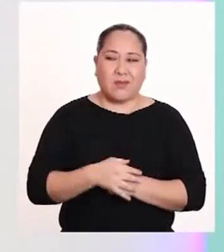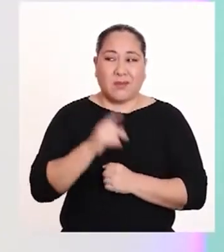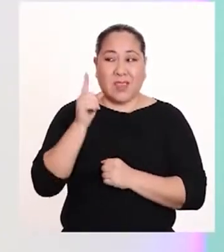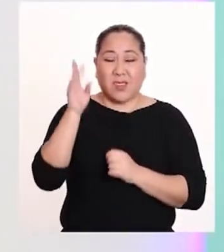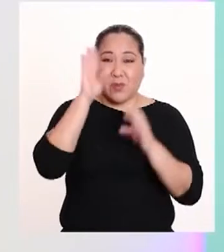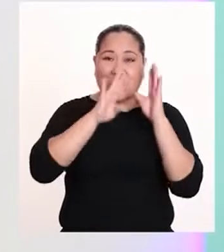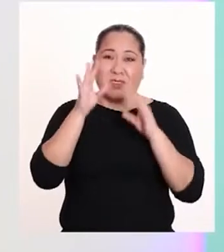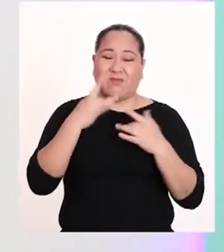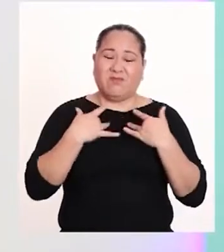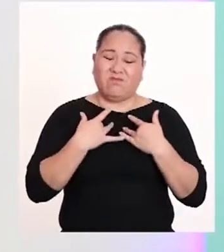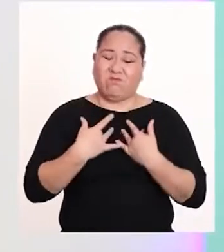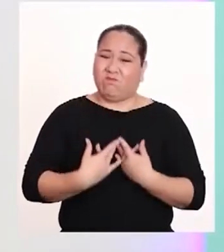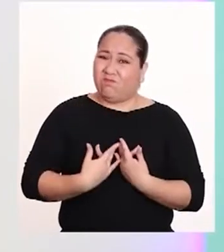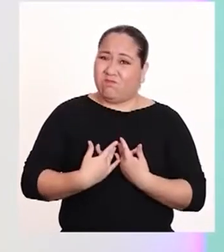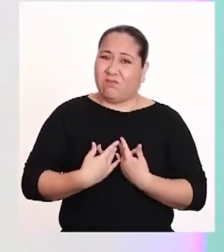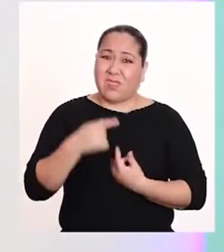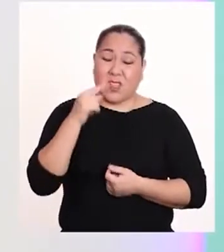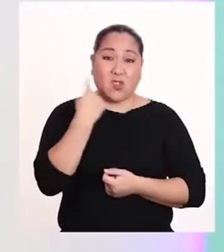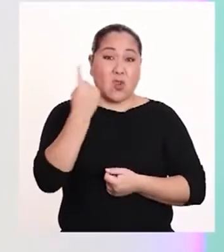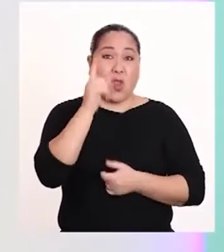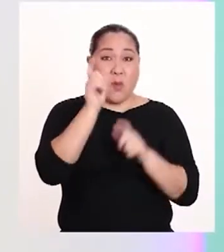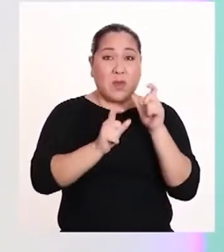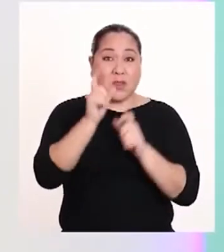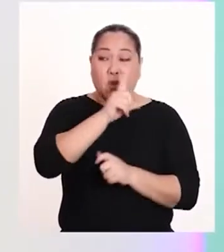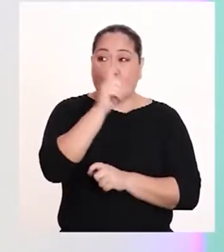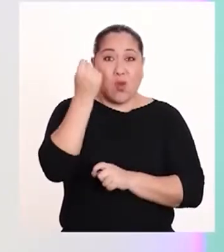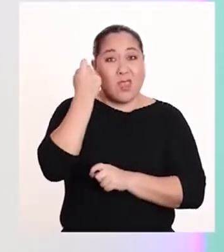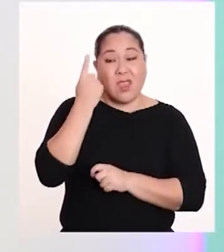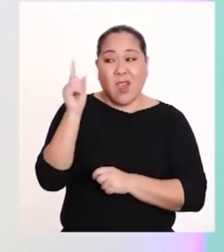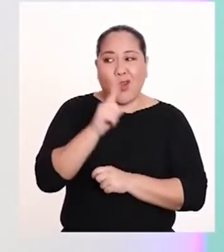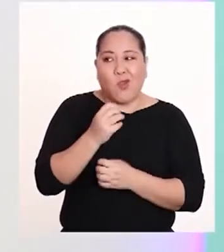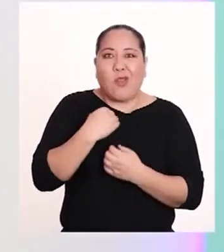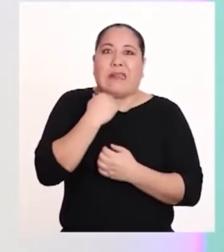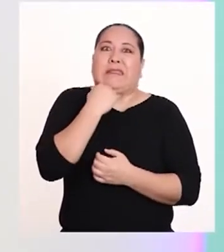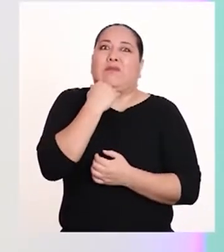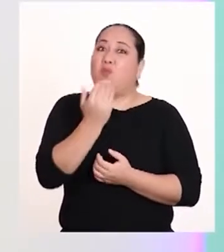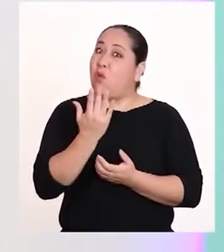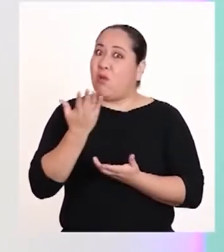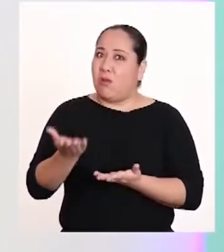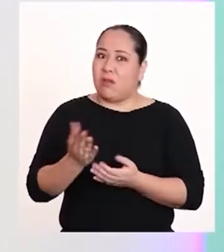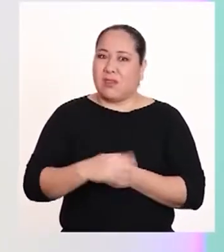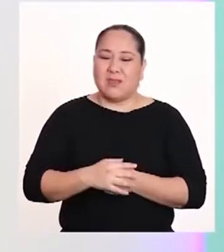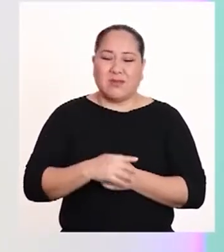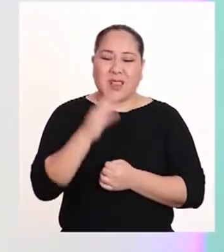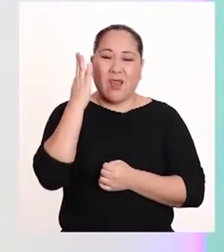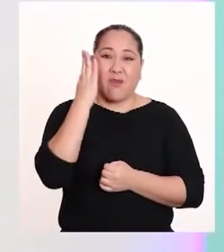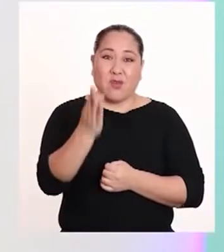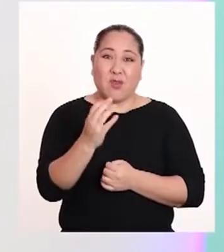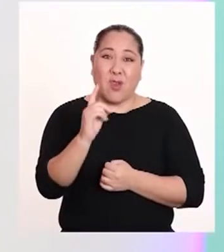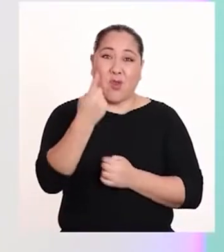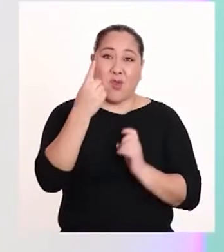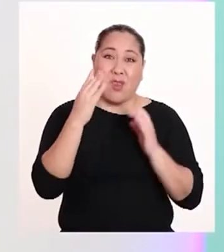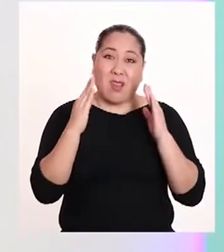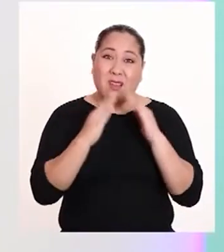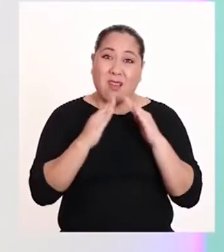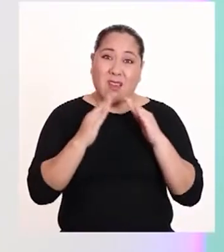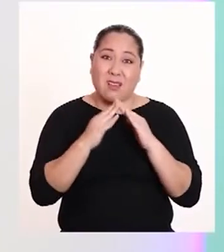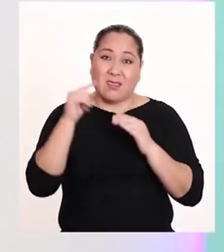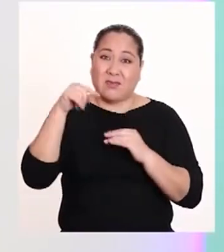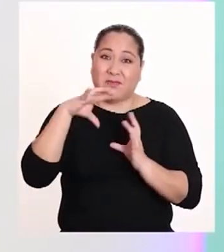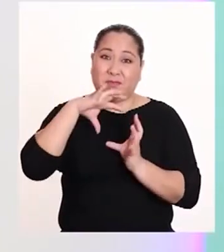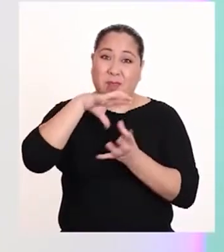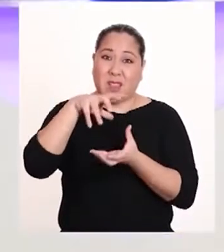preocupación, da tristeza. No solo por las personas que no entienden o no les importa, sino también por el futuro del único hogar que tenemos,